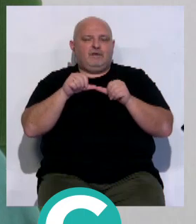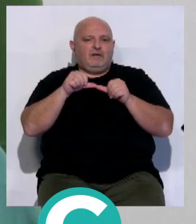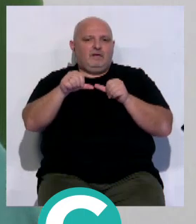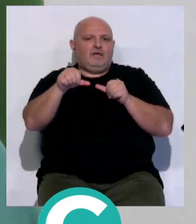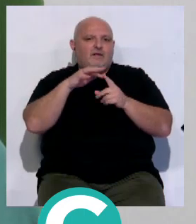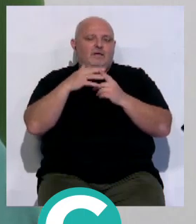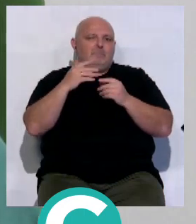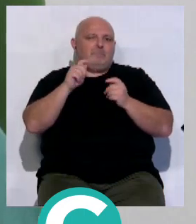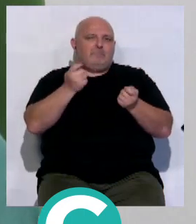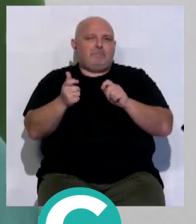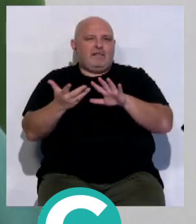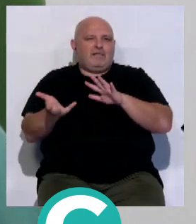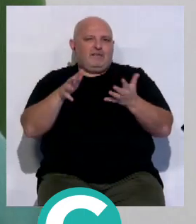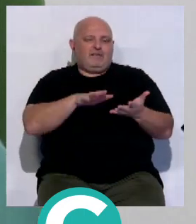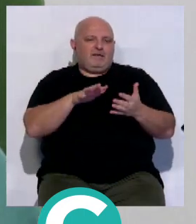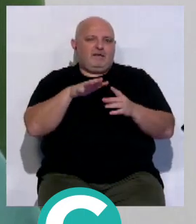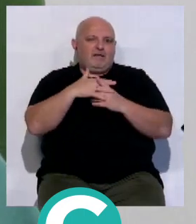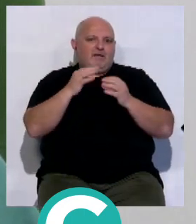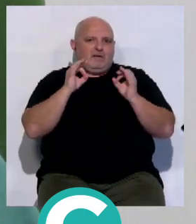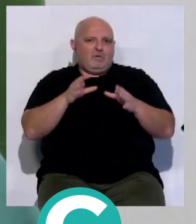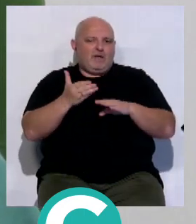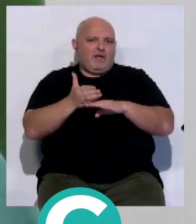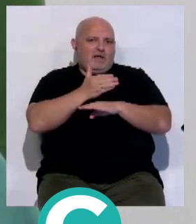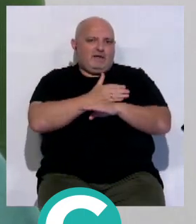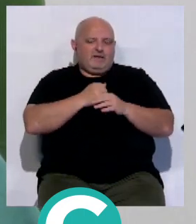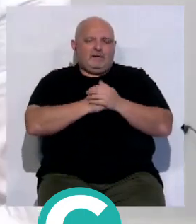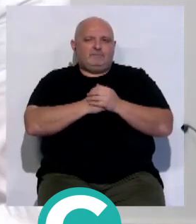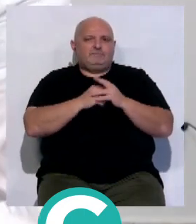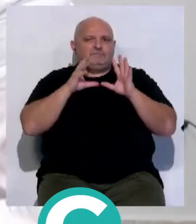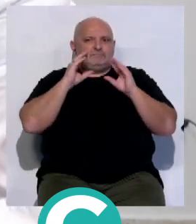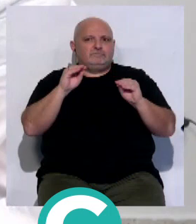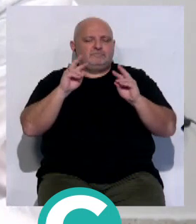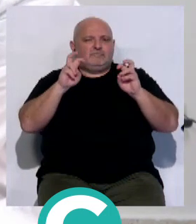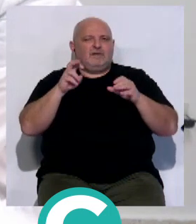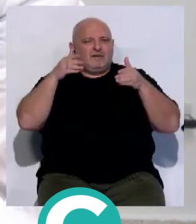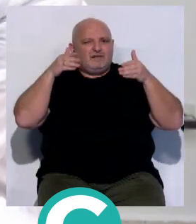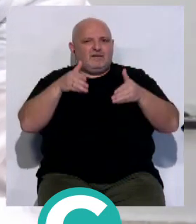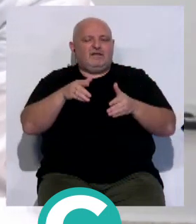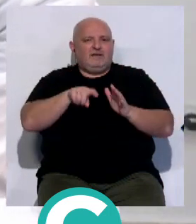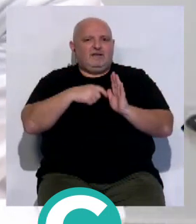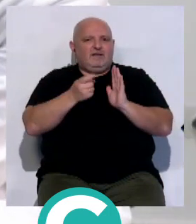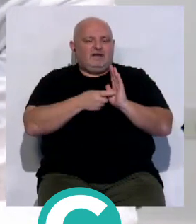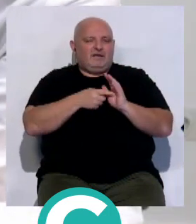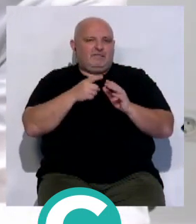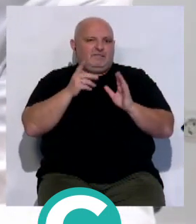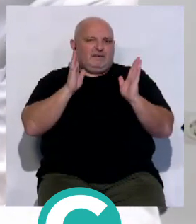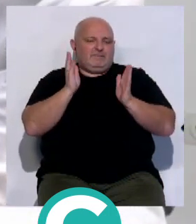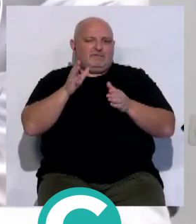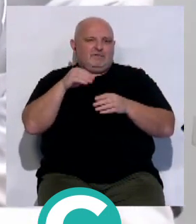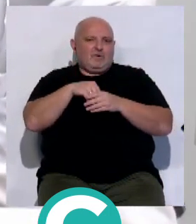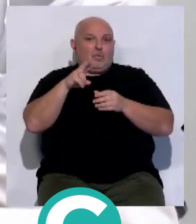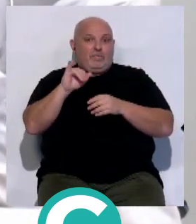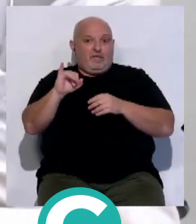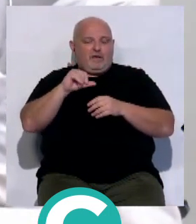circunstancias más parecidas a las que estaba antes de llegar. Destacar que en cuanto al enfoque integral del tratamiento a los pacientes, la